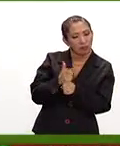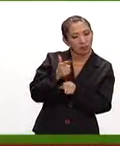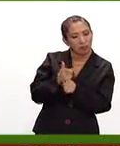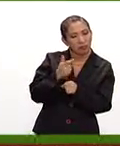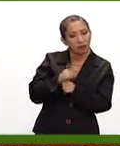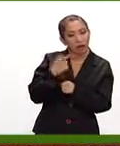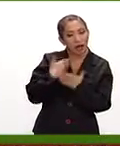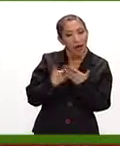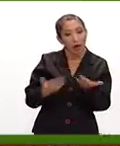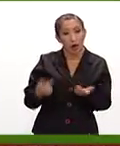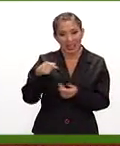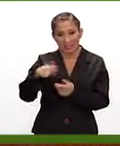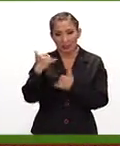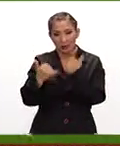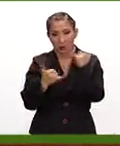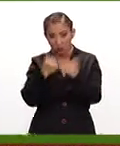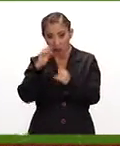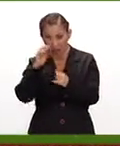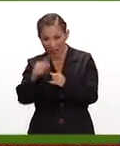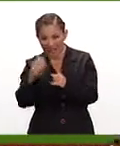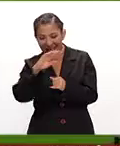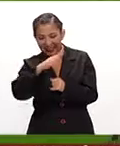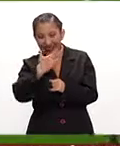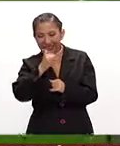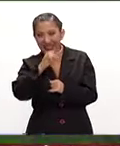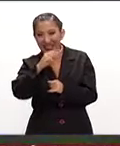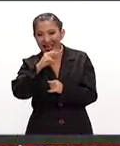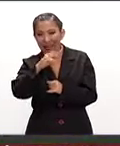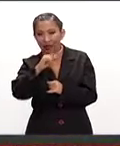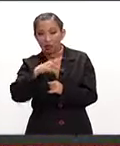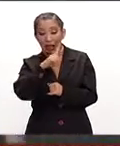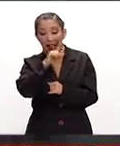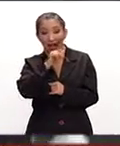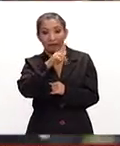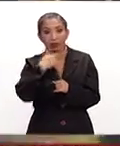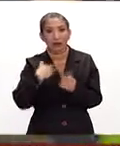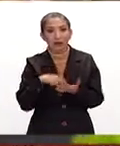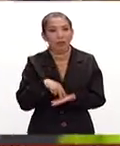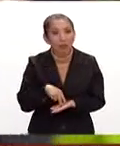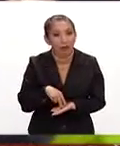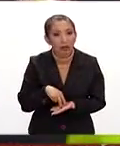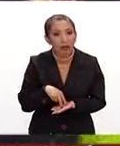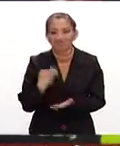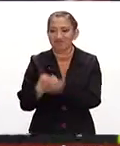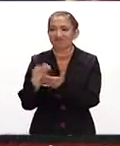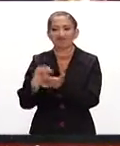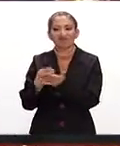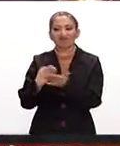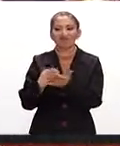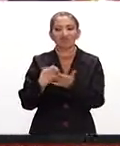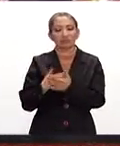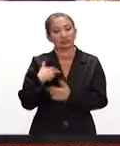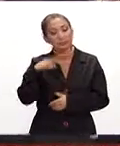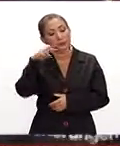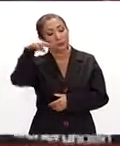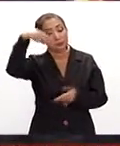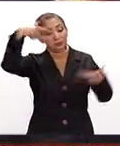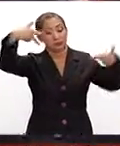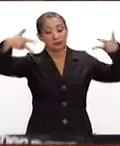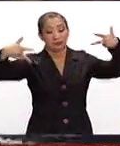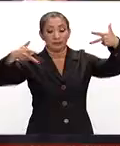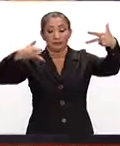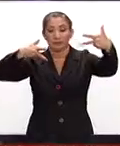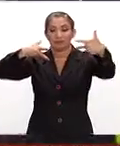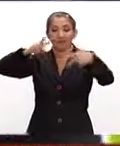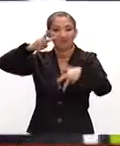todo su apogeo. En esta jugada, el Chicharito y todo el Leverkusen se levantó a criticar y a través del ojo del halcón, las cámaras,